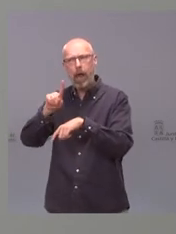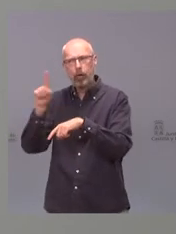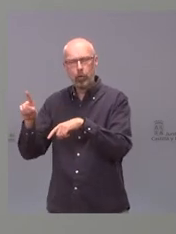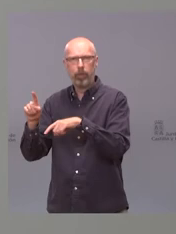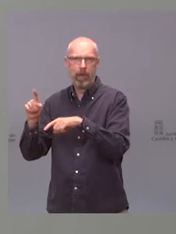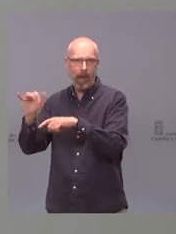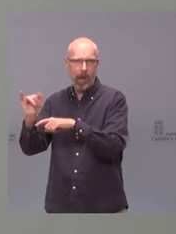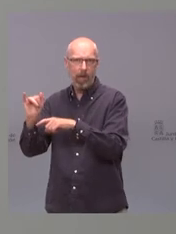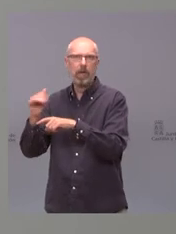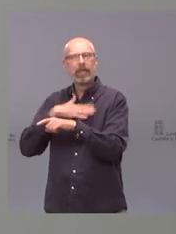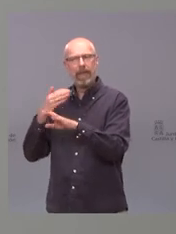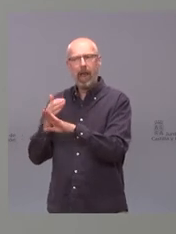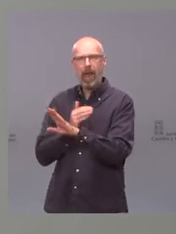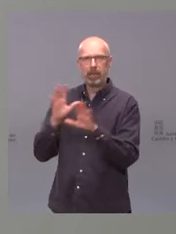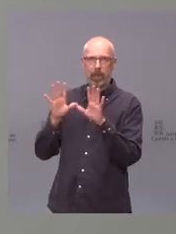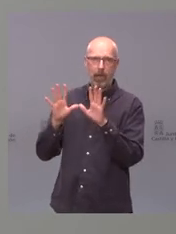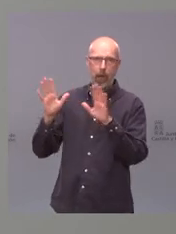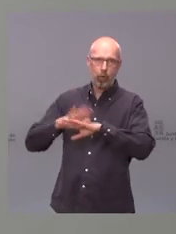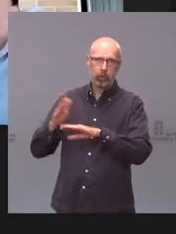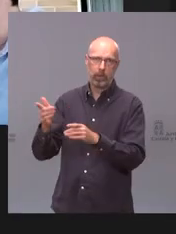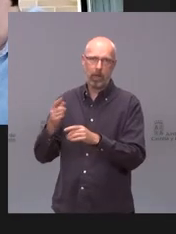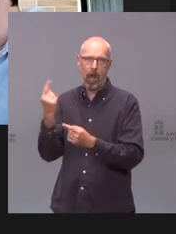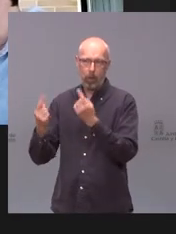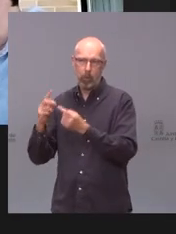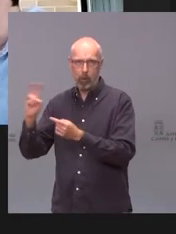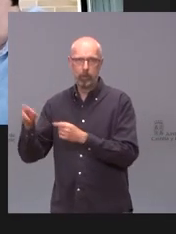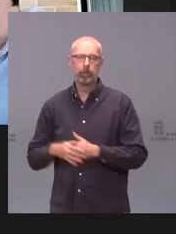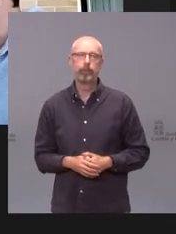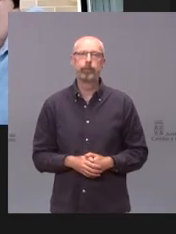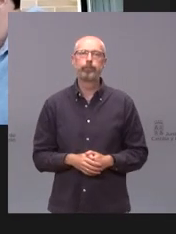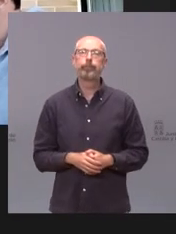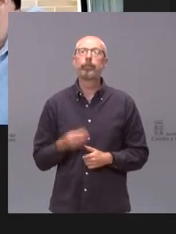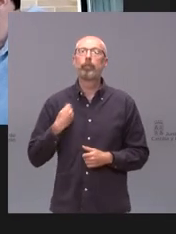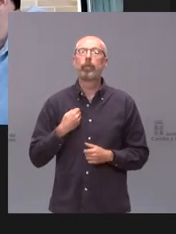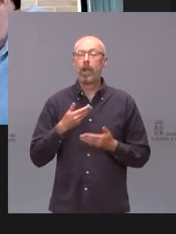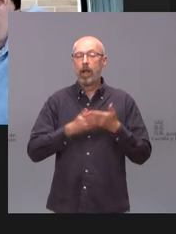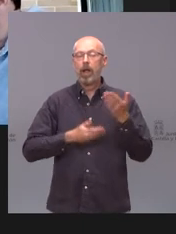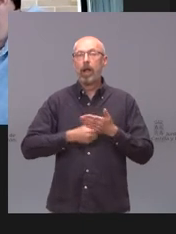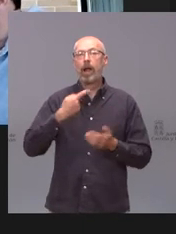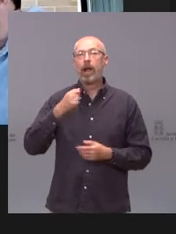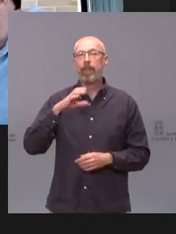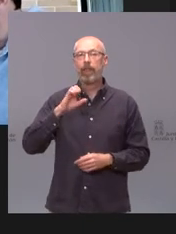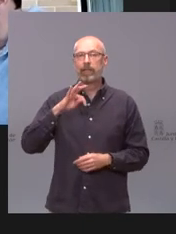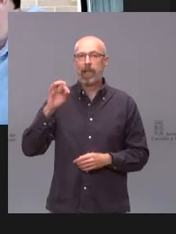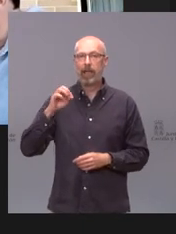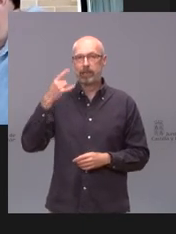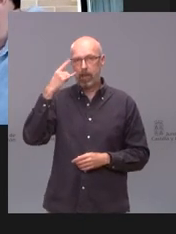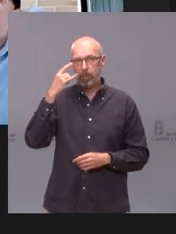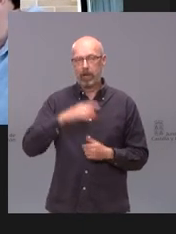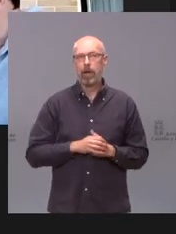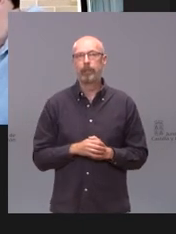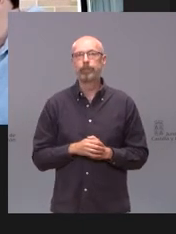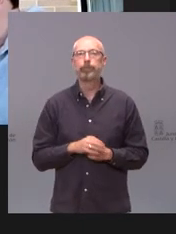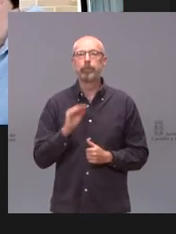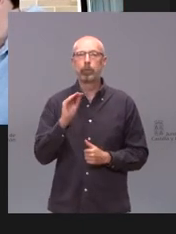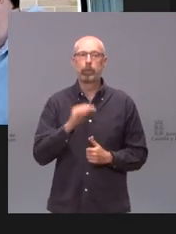reducirlo a las 10 de la noche En la Gaceta de Salamanca está siguiendo esta rueda de prensa hoy Javier Hernández